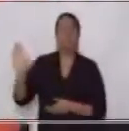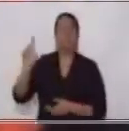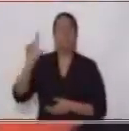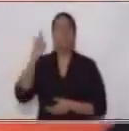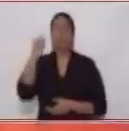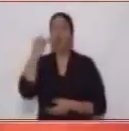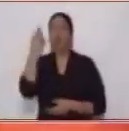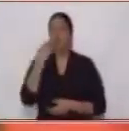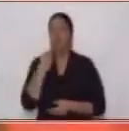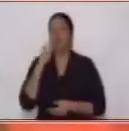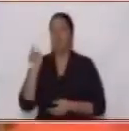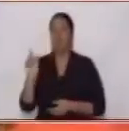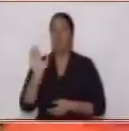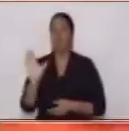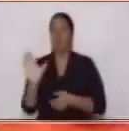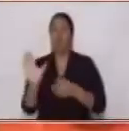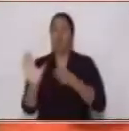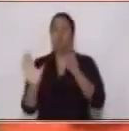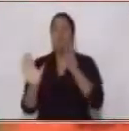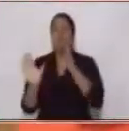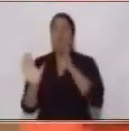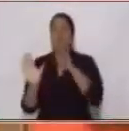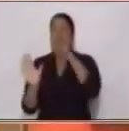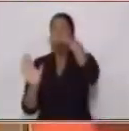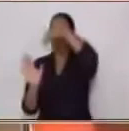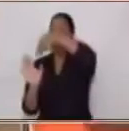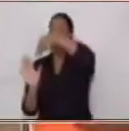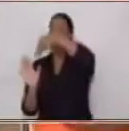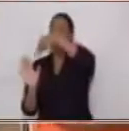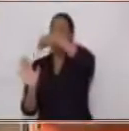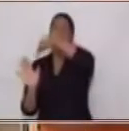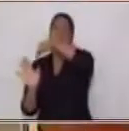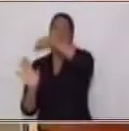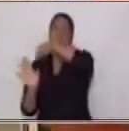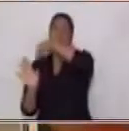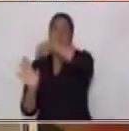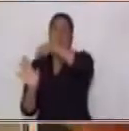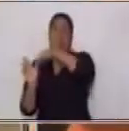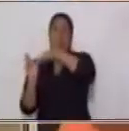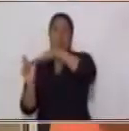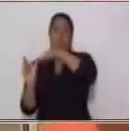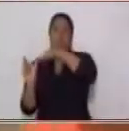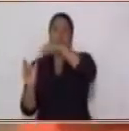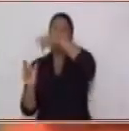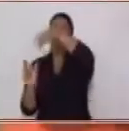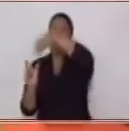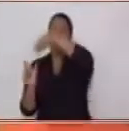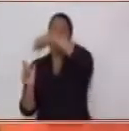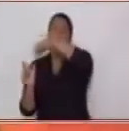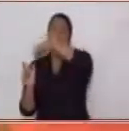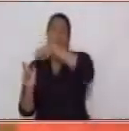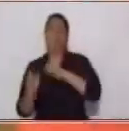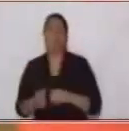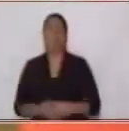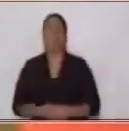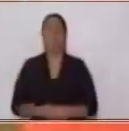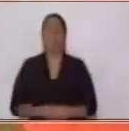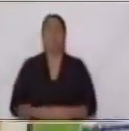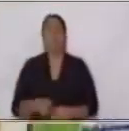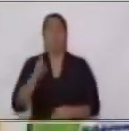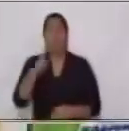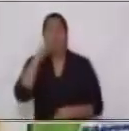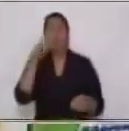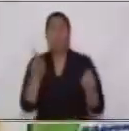o el verbo ayuda que es en este momento el núcleo del predicado. Además, en estas